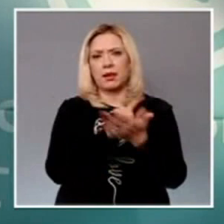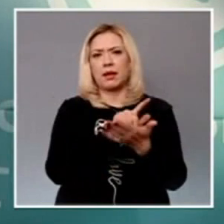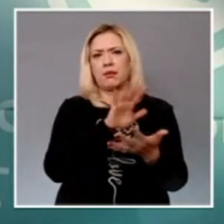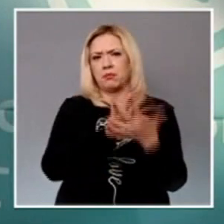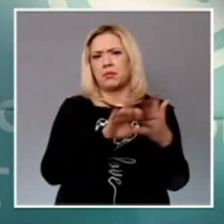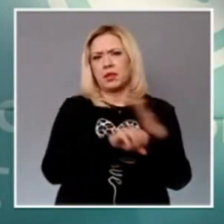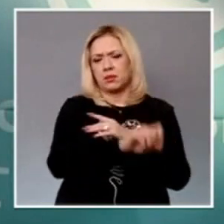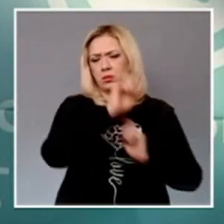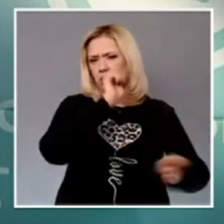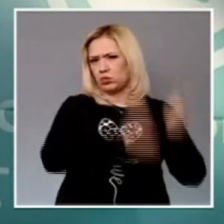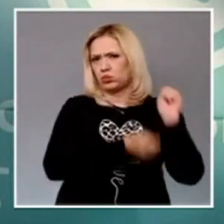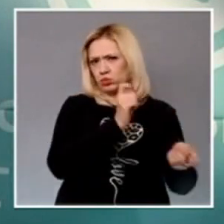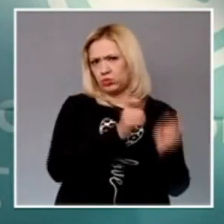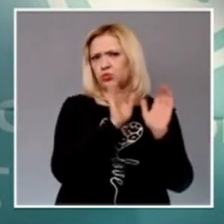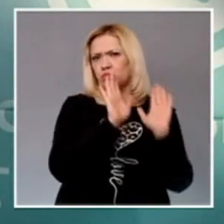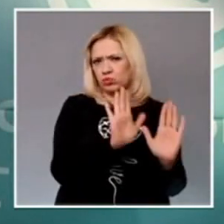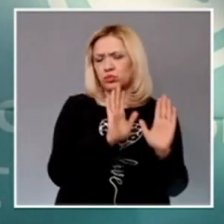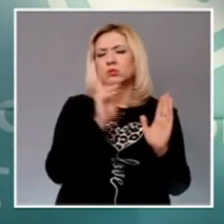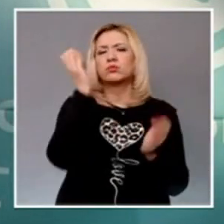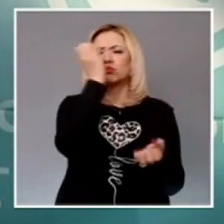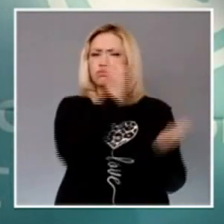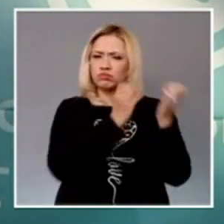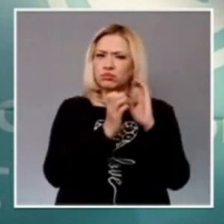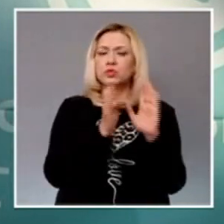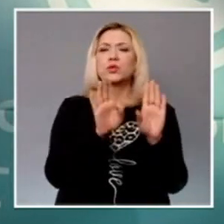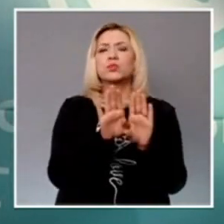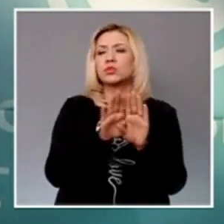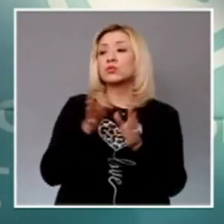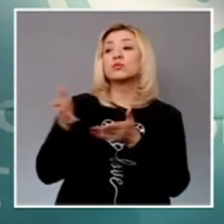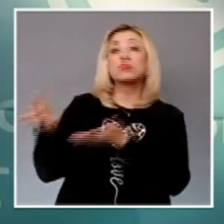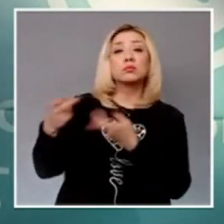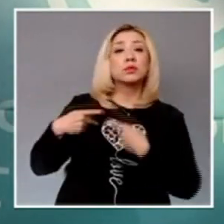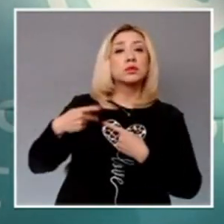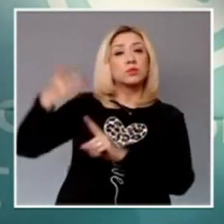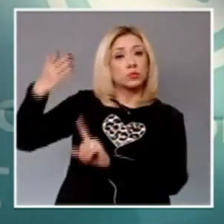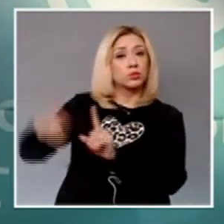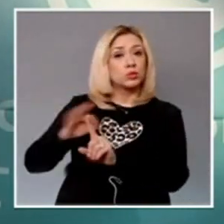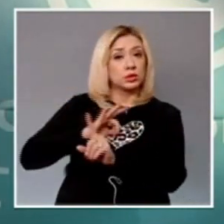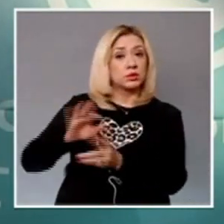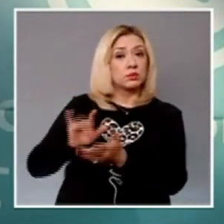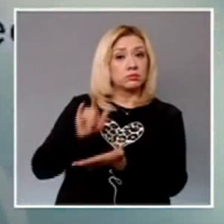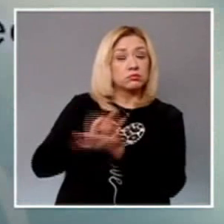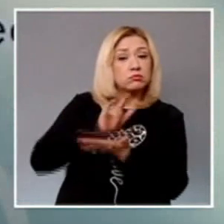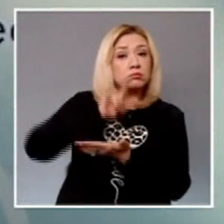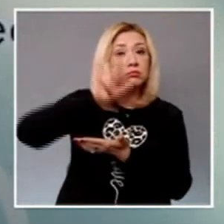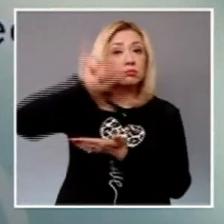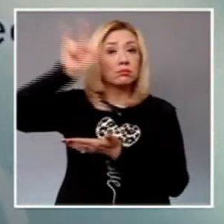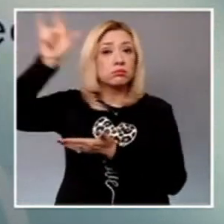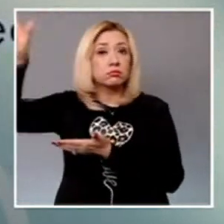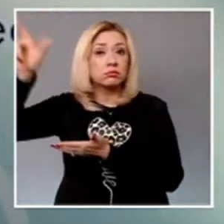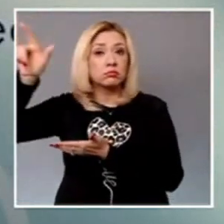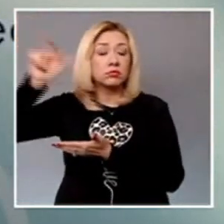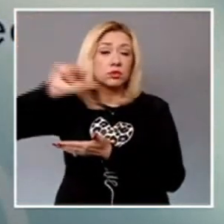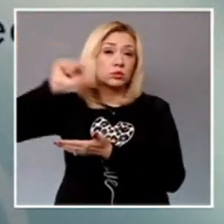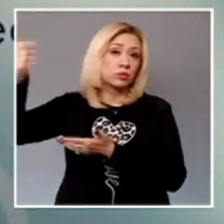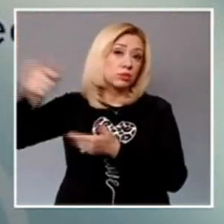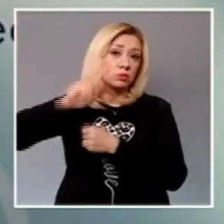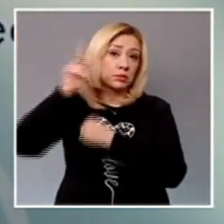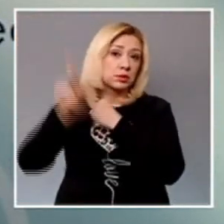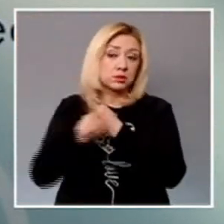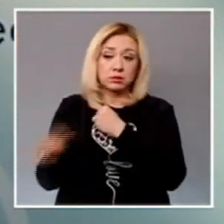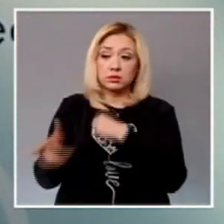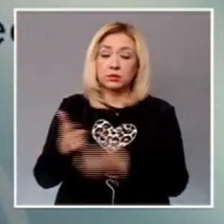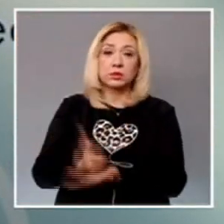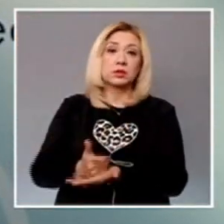respecto de la libertad, respecto de los delitos que se le puede acusar una persona, así como de aquellos actos que pueden ser